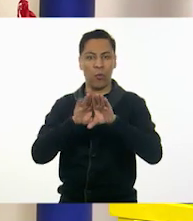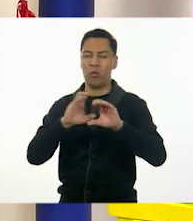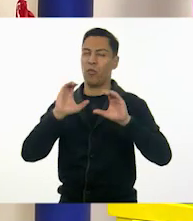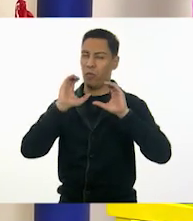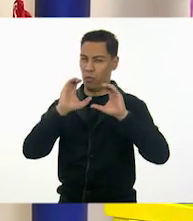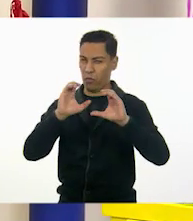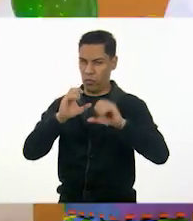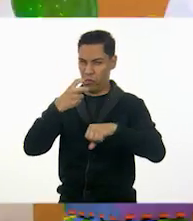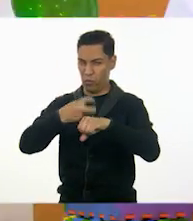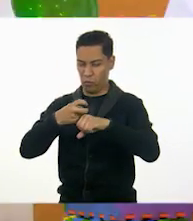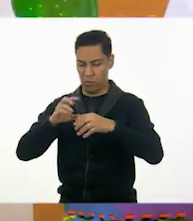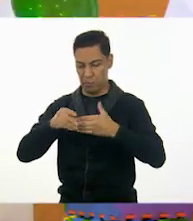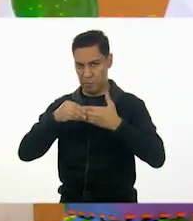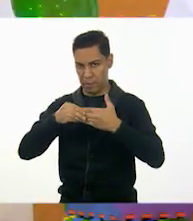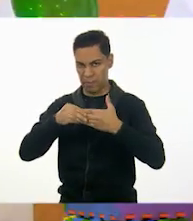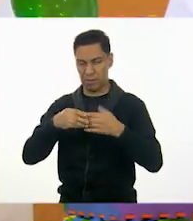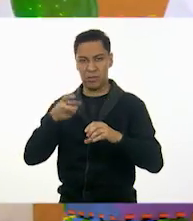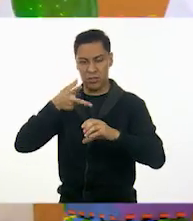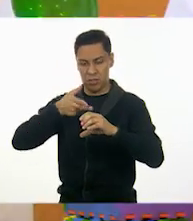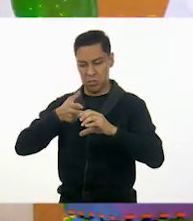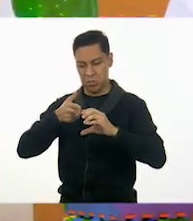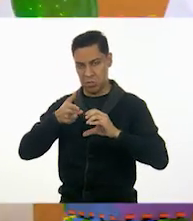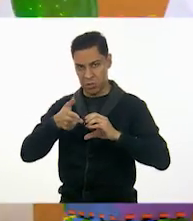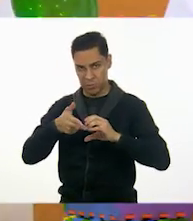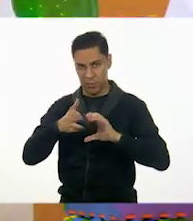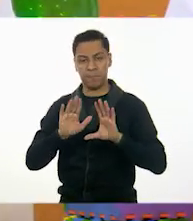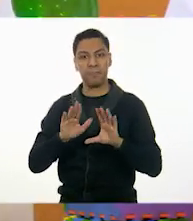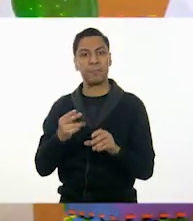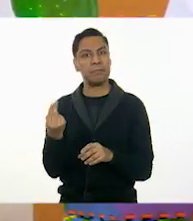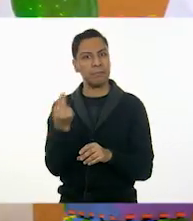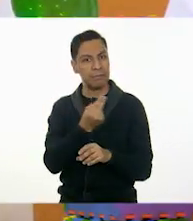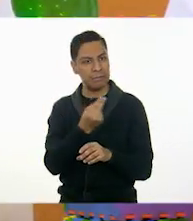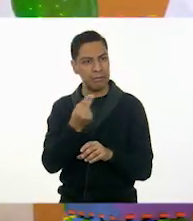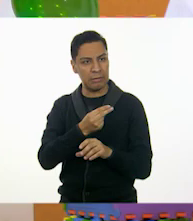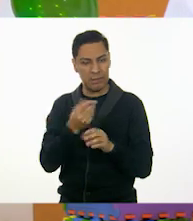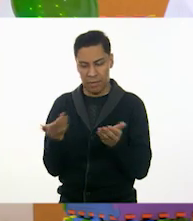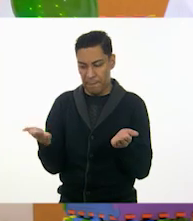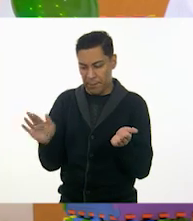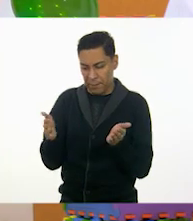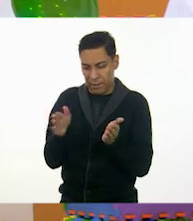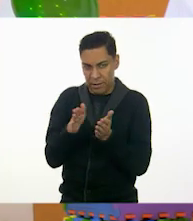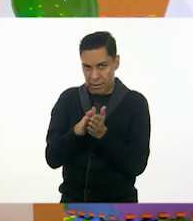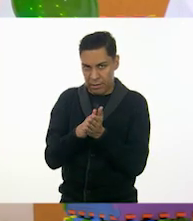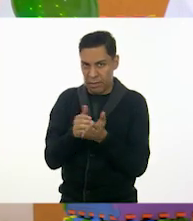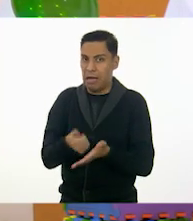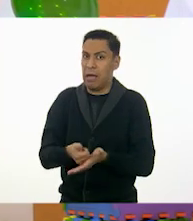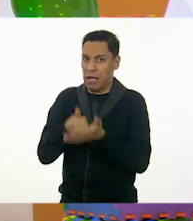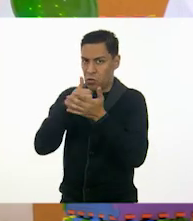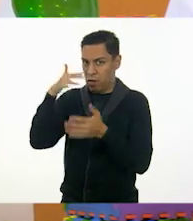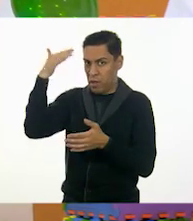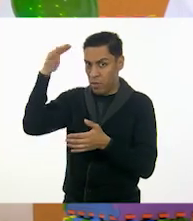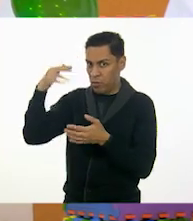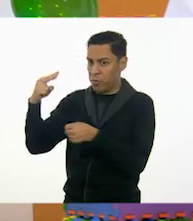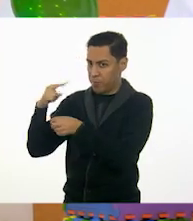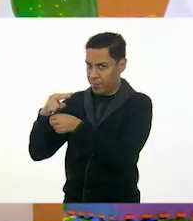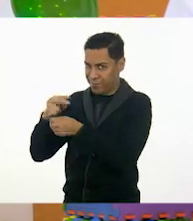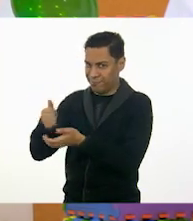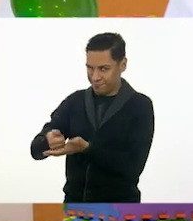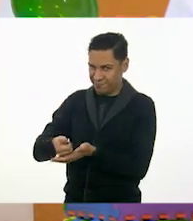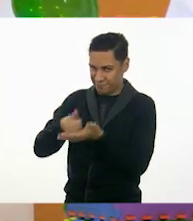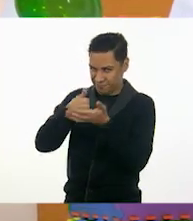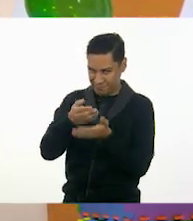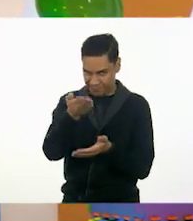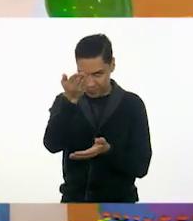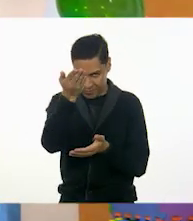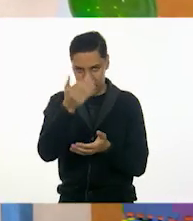Está muy duro para que ellos lo puedan cortar. Sí, tienen que estar en la compañía de un adulto. Mira, yo ya lo corté. Ahora